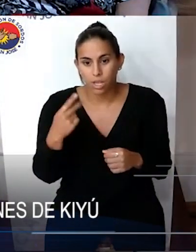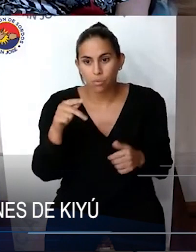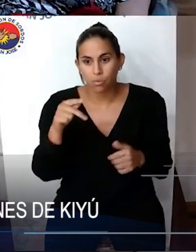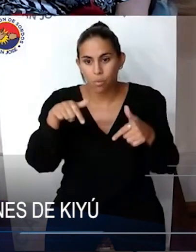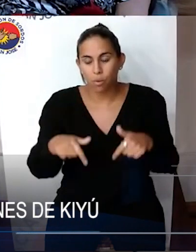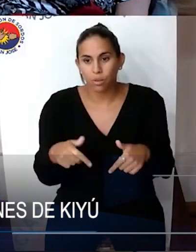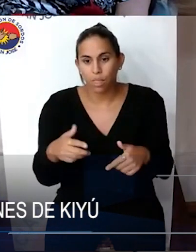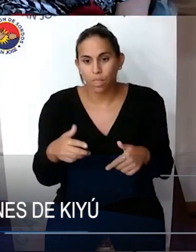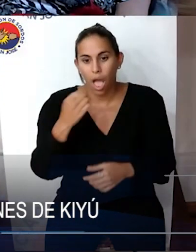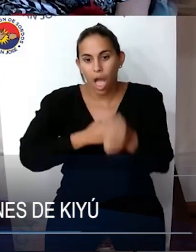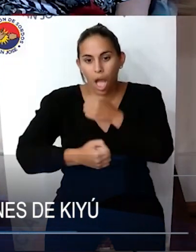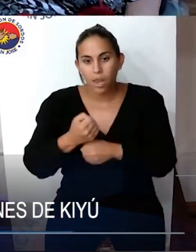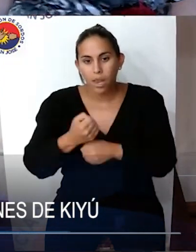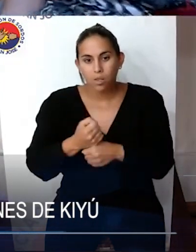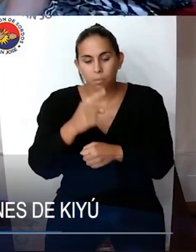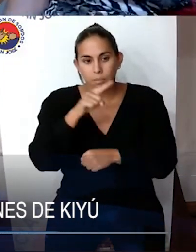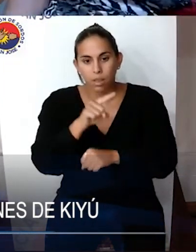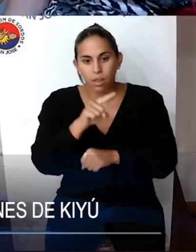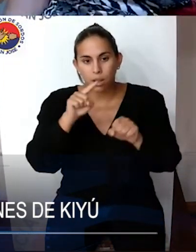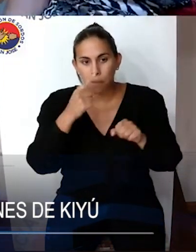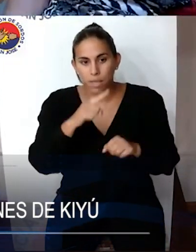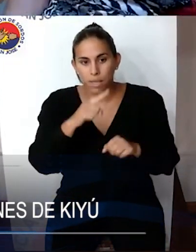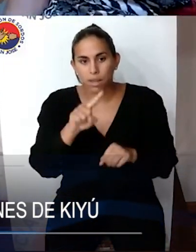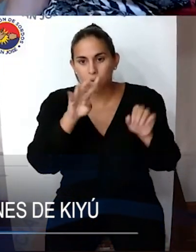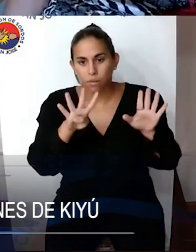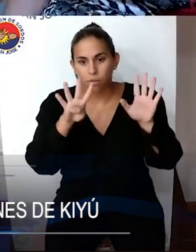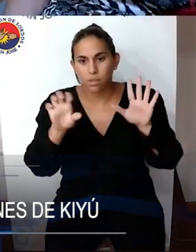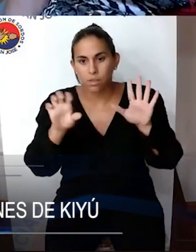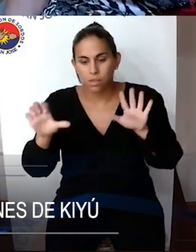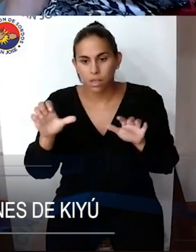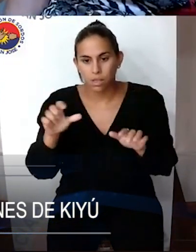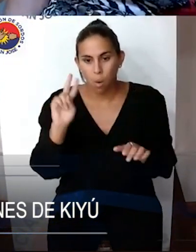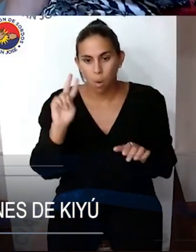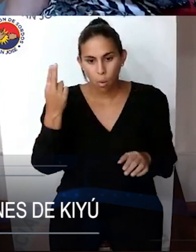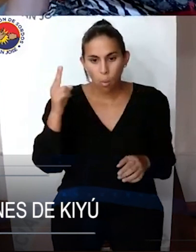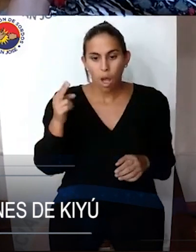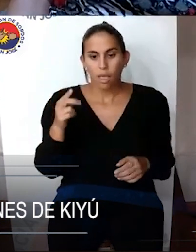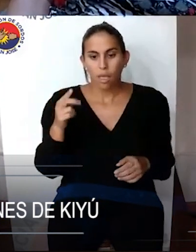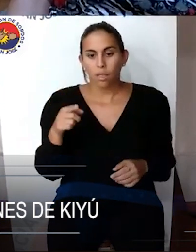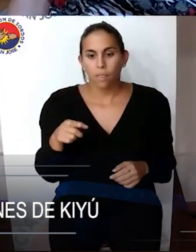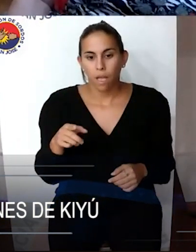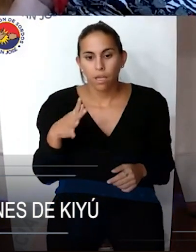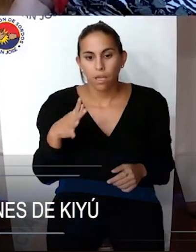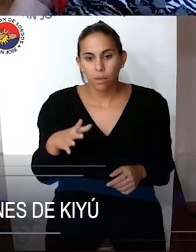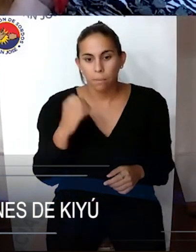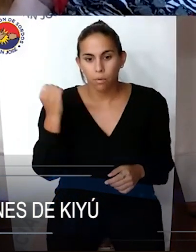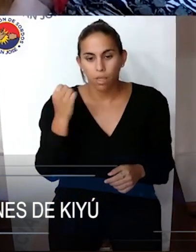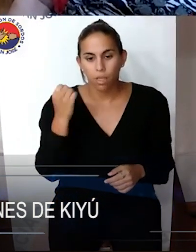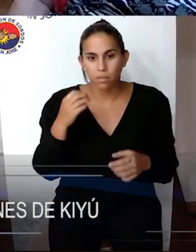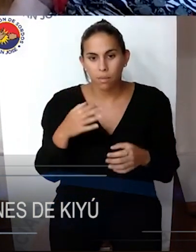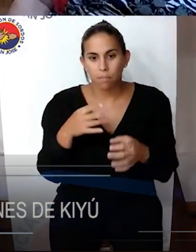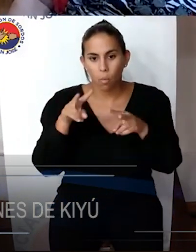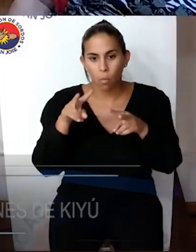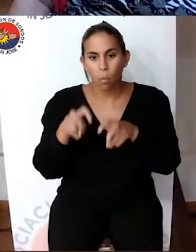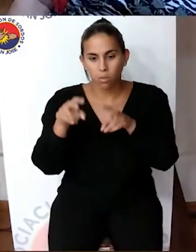Desde el año 1996 en Uruguay está autorizado el cultivo transgénico, destacándose el cultivo de soja y maíz.